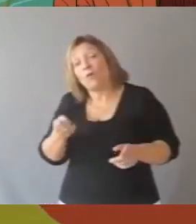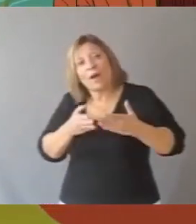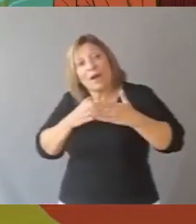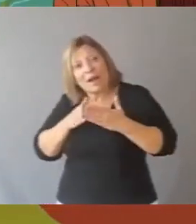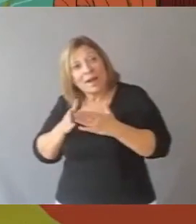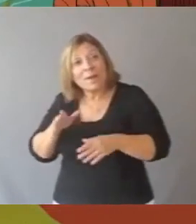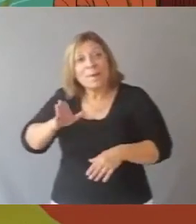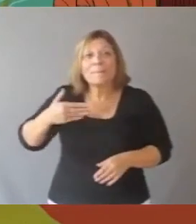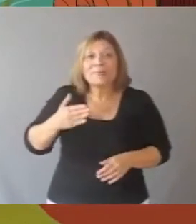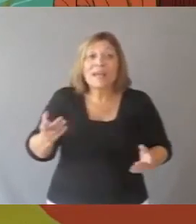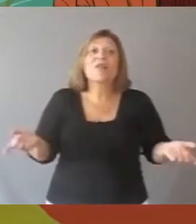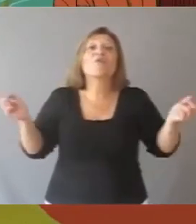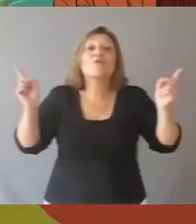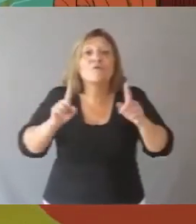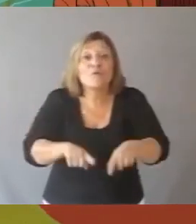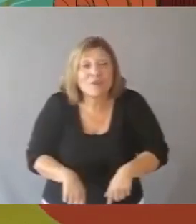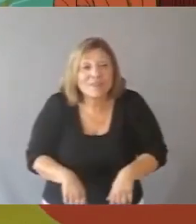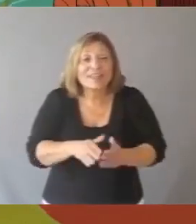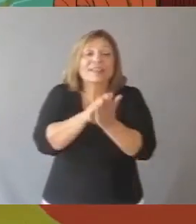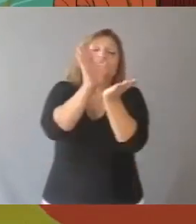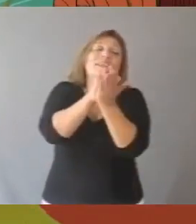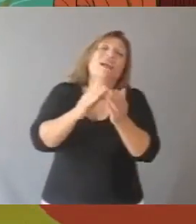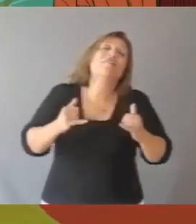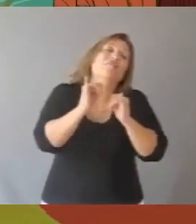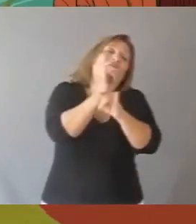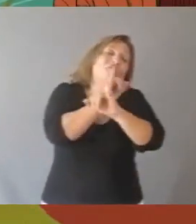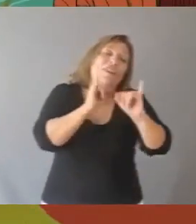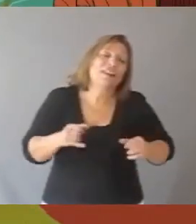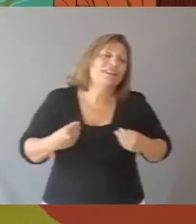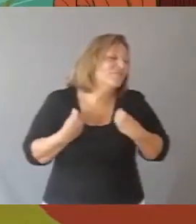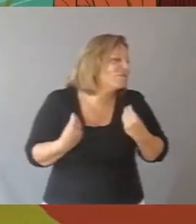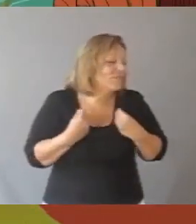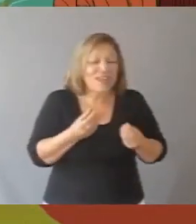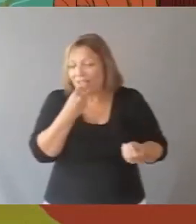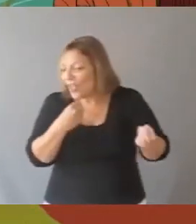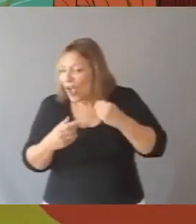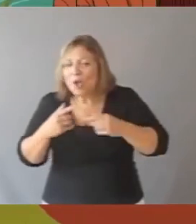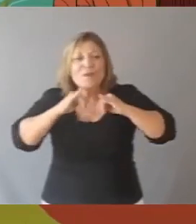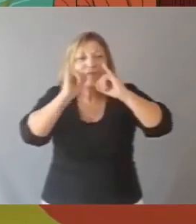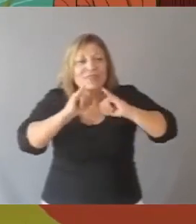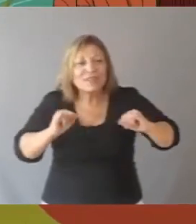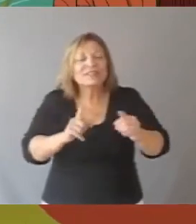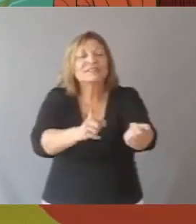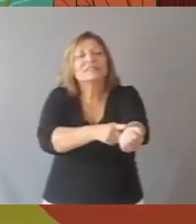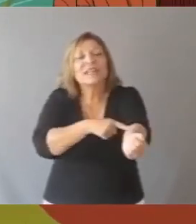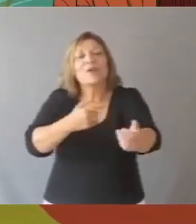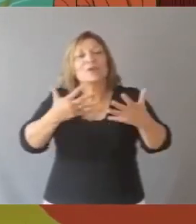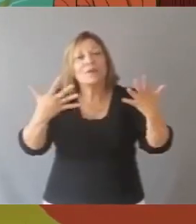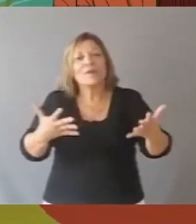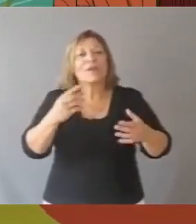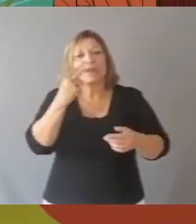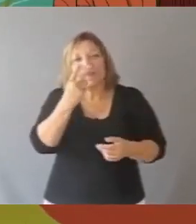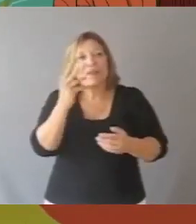paraje. Los pescados volvieron también. Los yacarés vivieron y viven todavía muy felices porque se han acostumbrado al fin